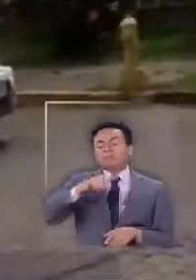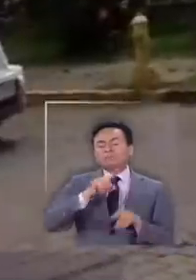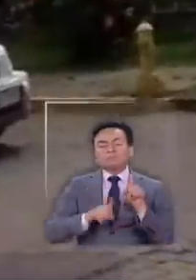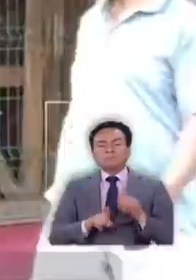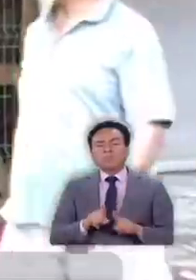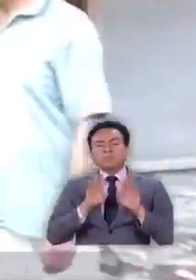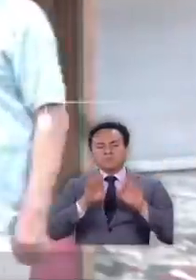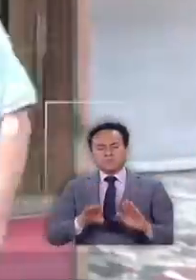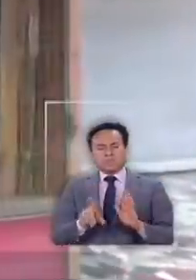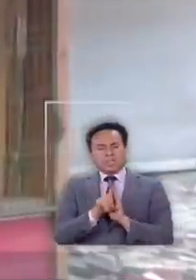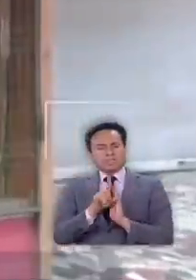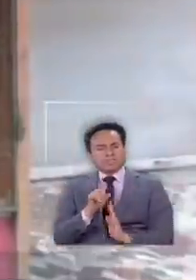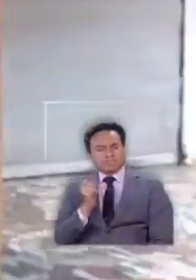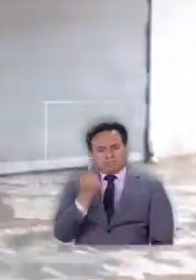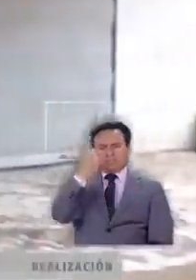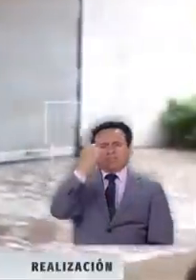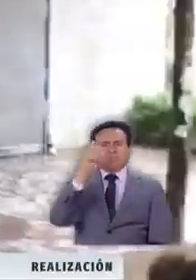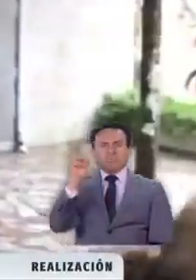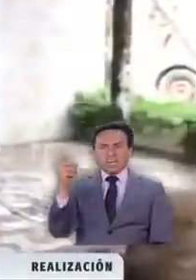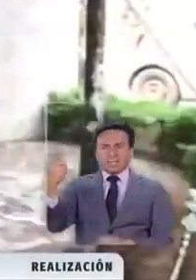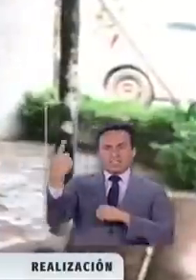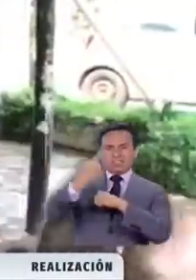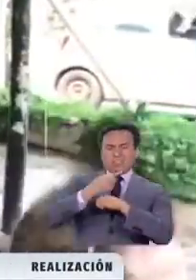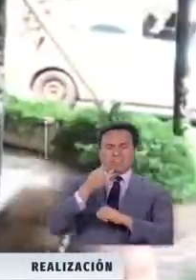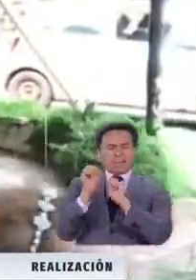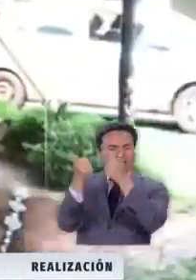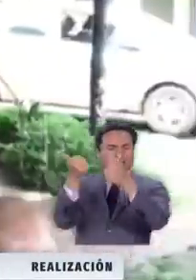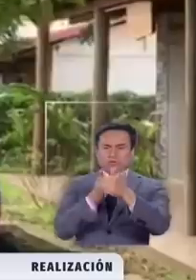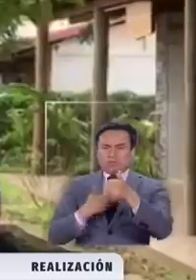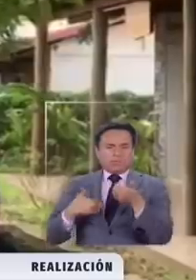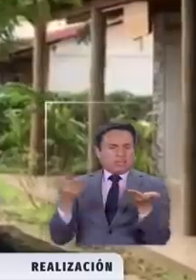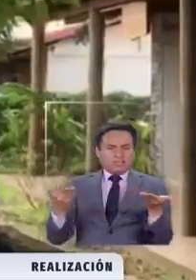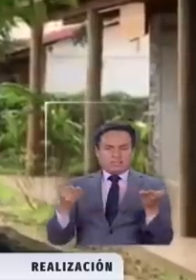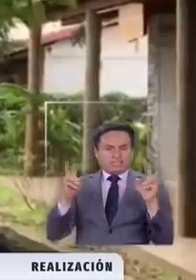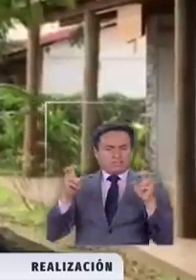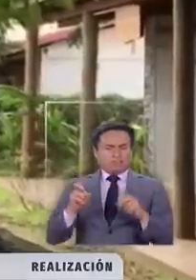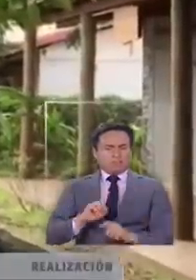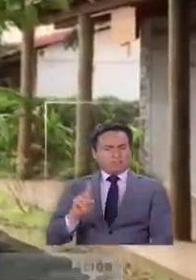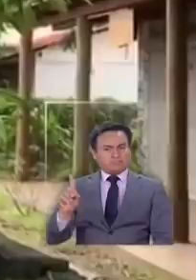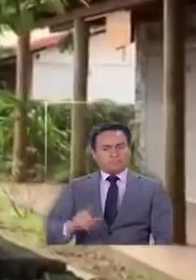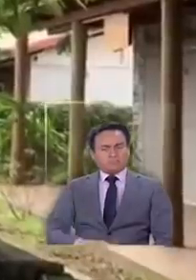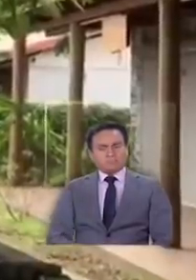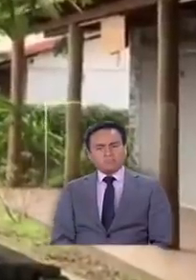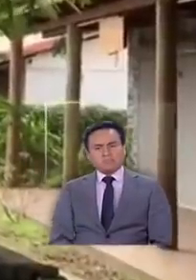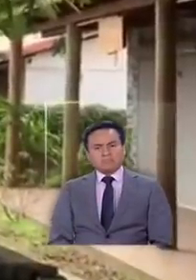en su propia ley más allá de lo que digan las autoridades del continente